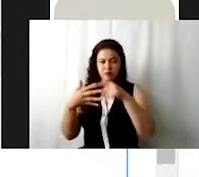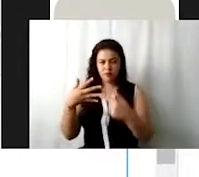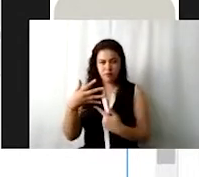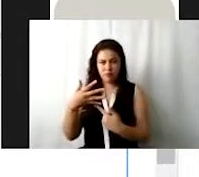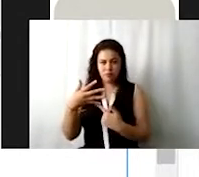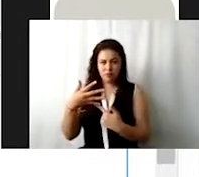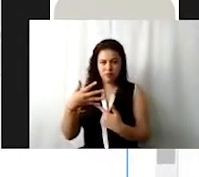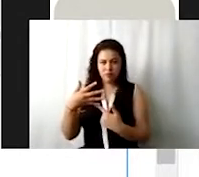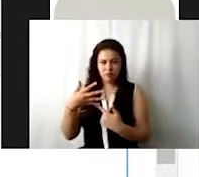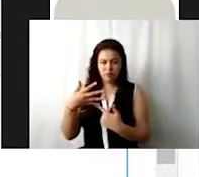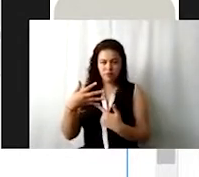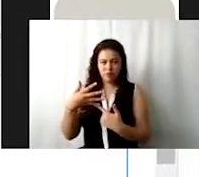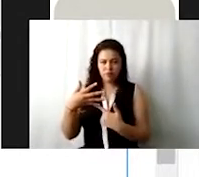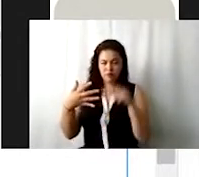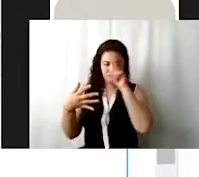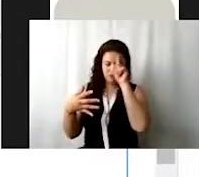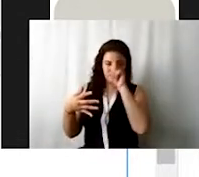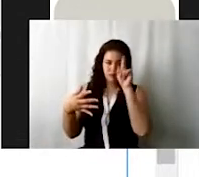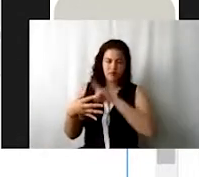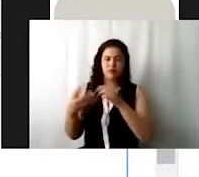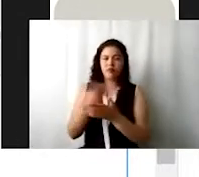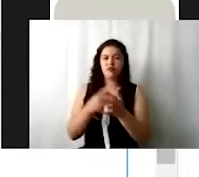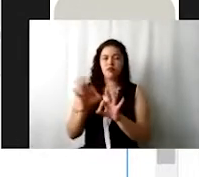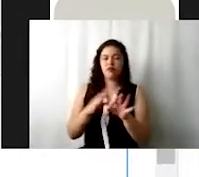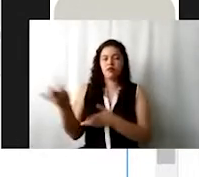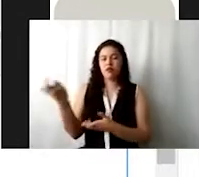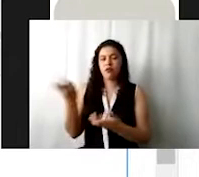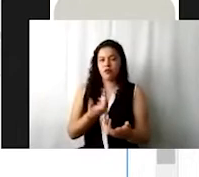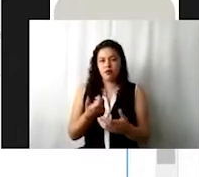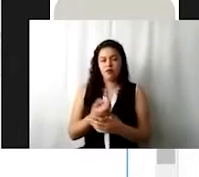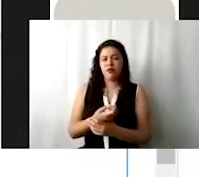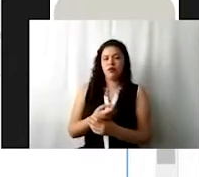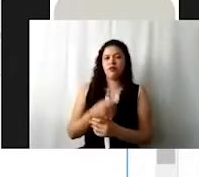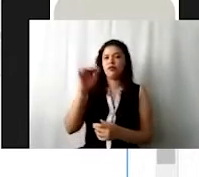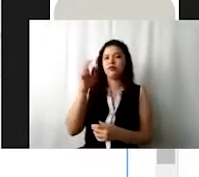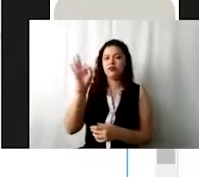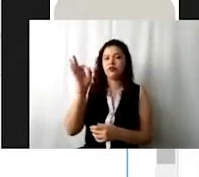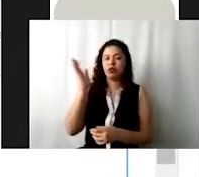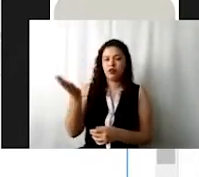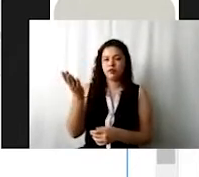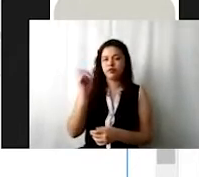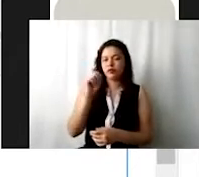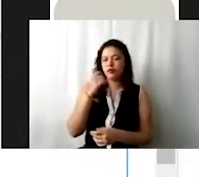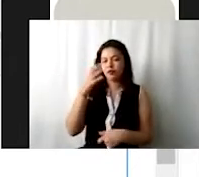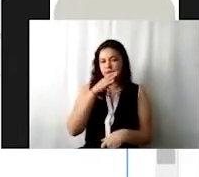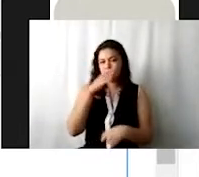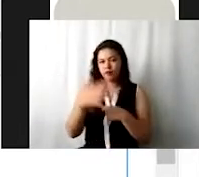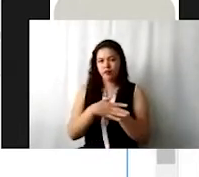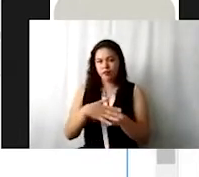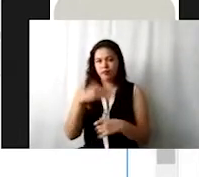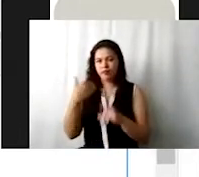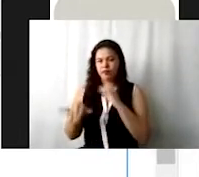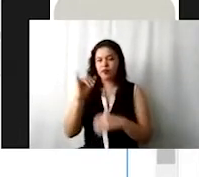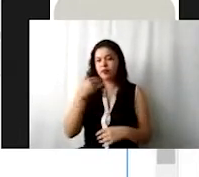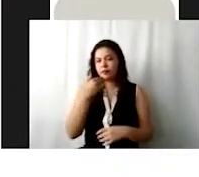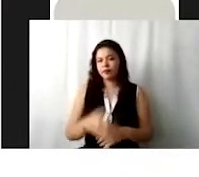que son el instructivo, captura del programa de trabajo y presupuesto, solicitud de aprobación y confirmación de envío. En este caso,